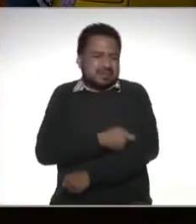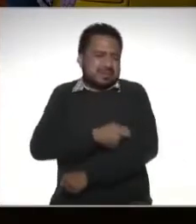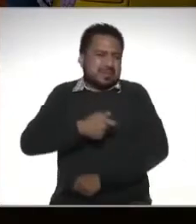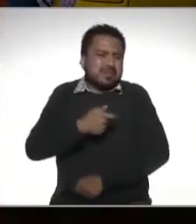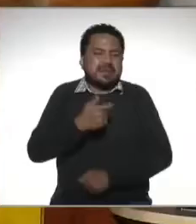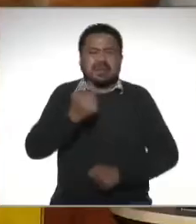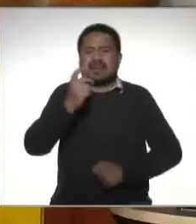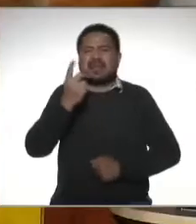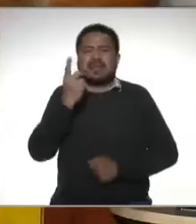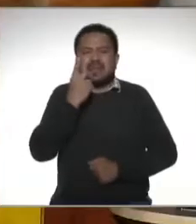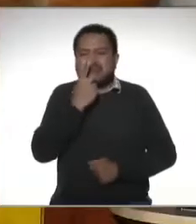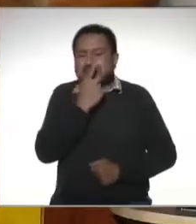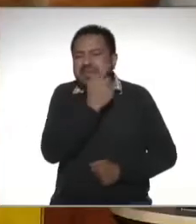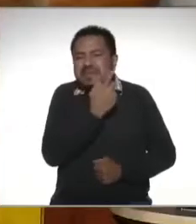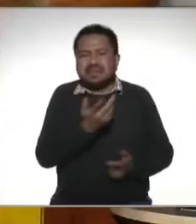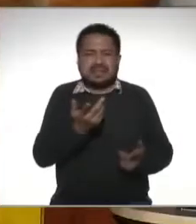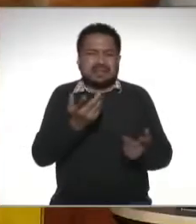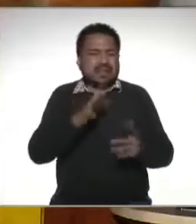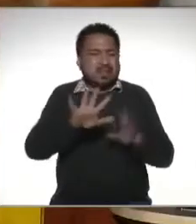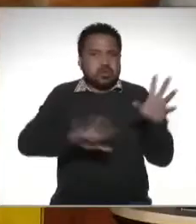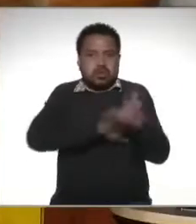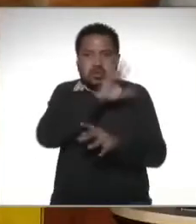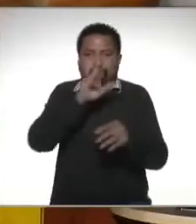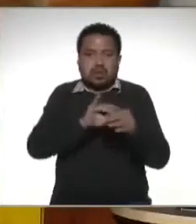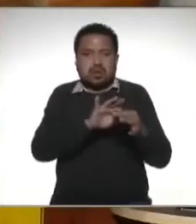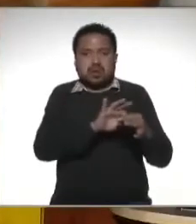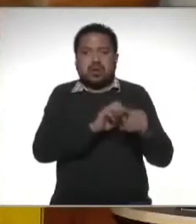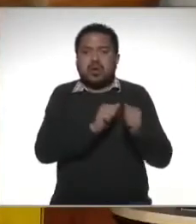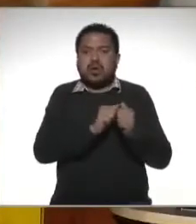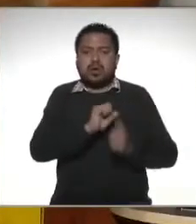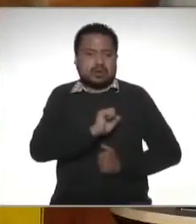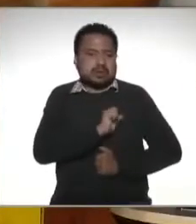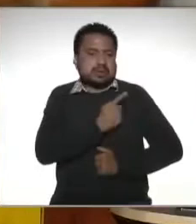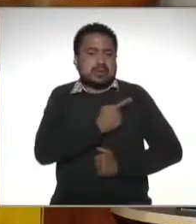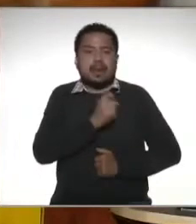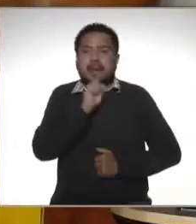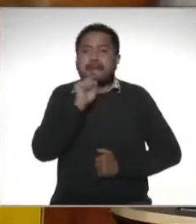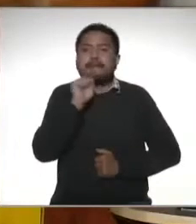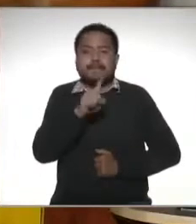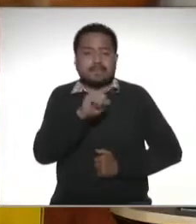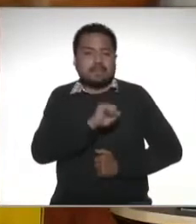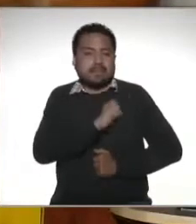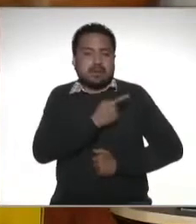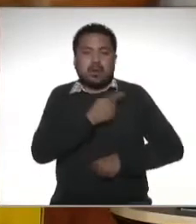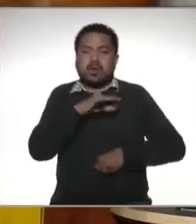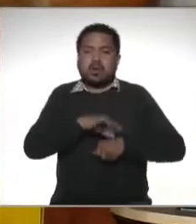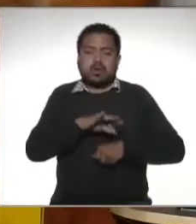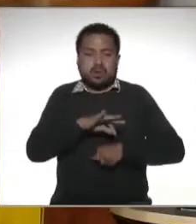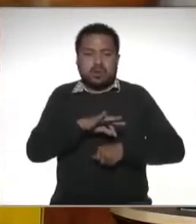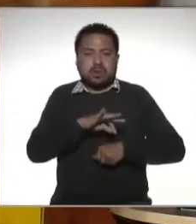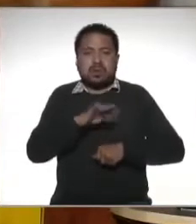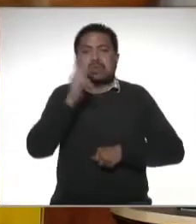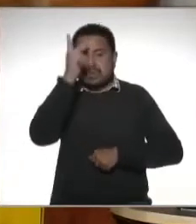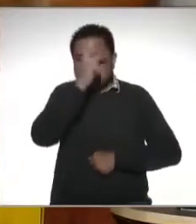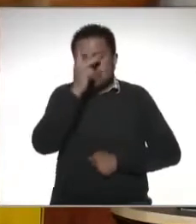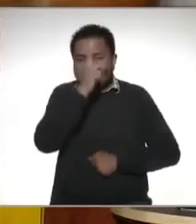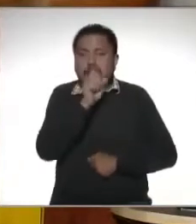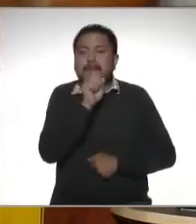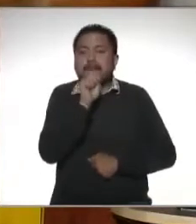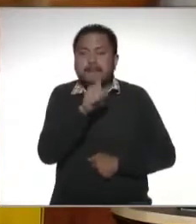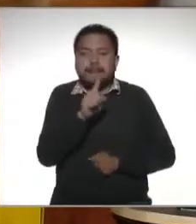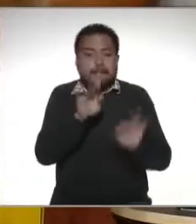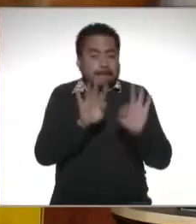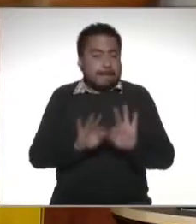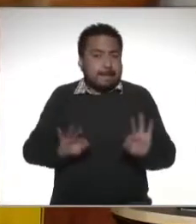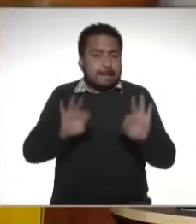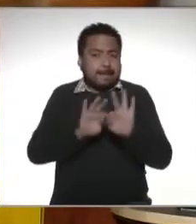los dentistas o sea todo lo que tenga que ver con la salud incluso nutriólogos y psicólogos importante